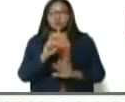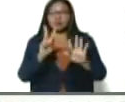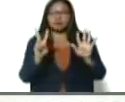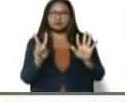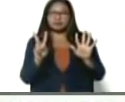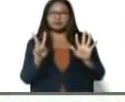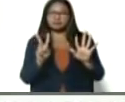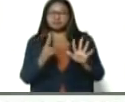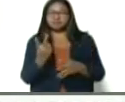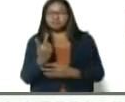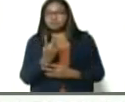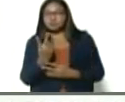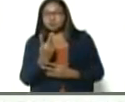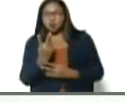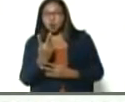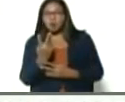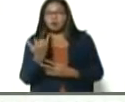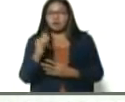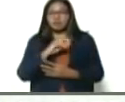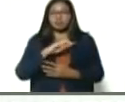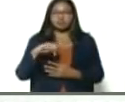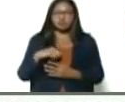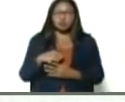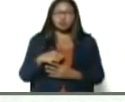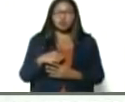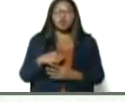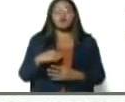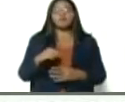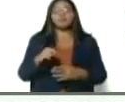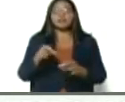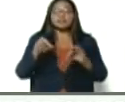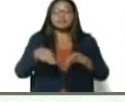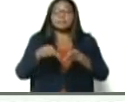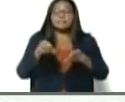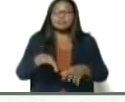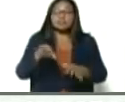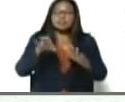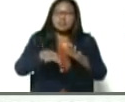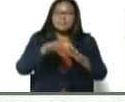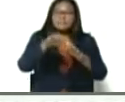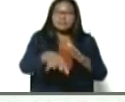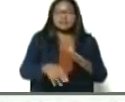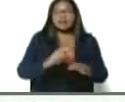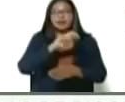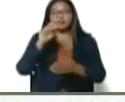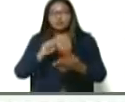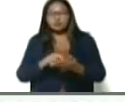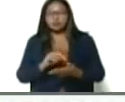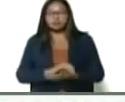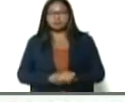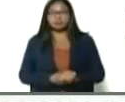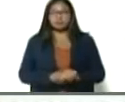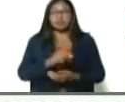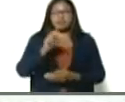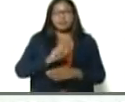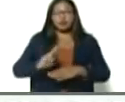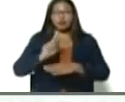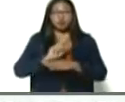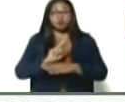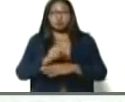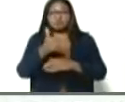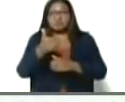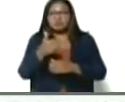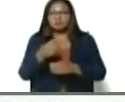híbridos que tenemos de semilla nacional, la INIA 7 en este caso, y el uso correcto de los biofertilizantes. Un